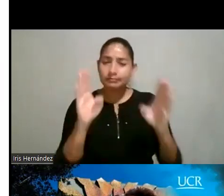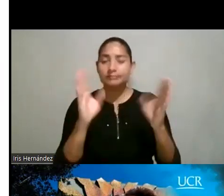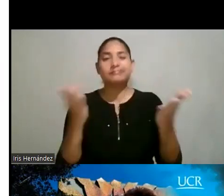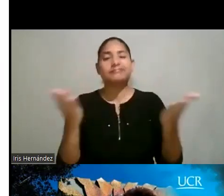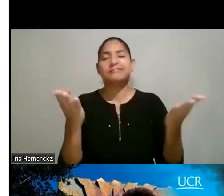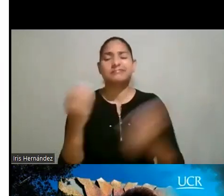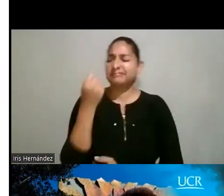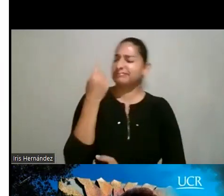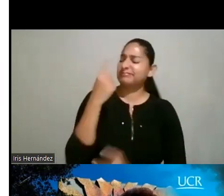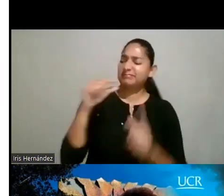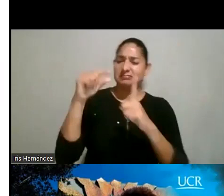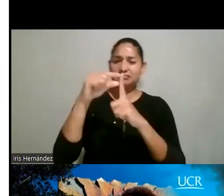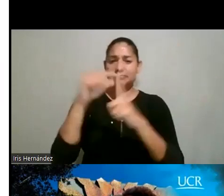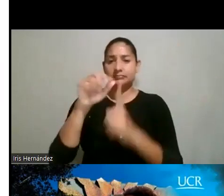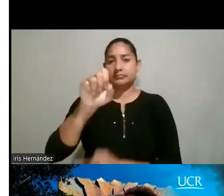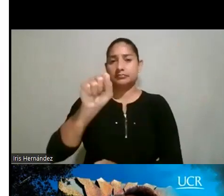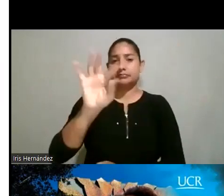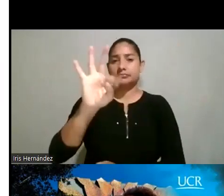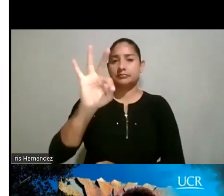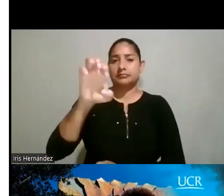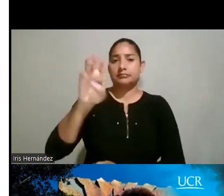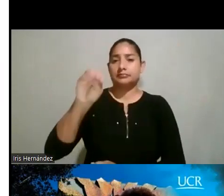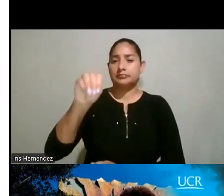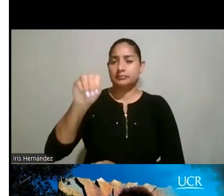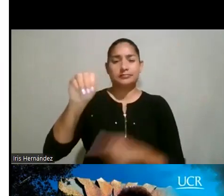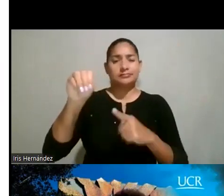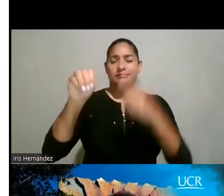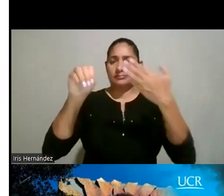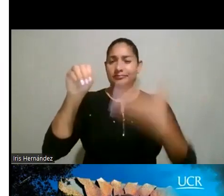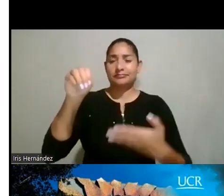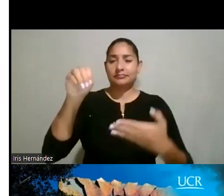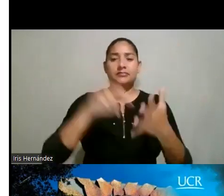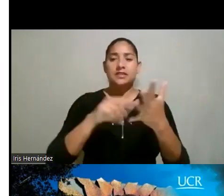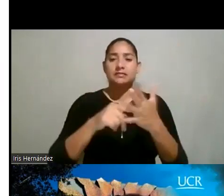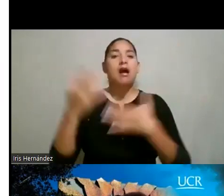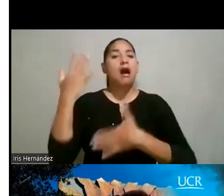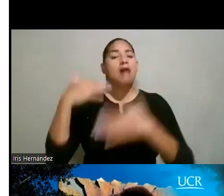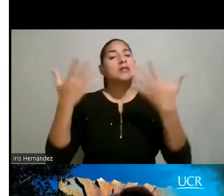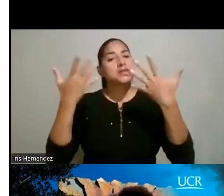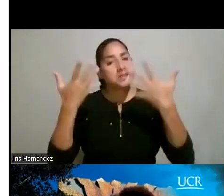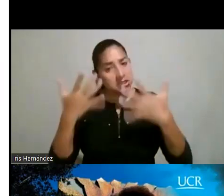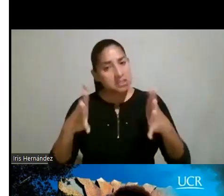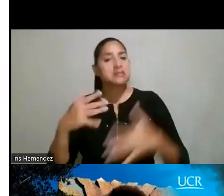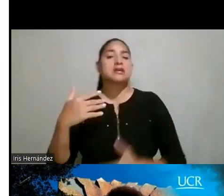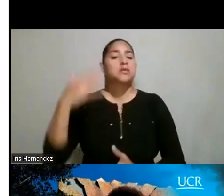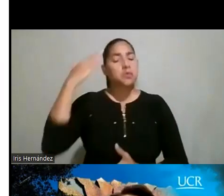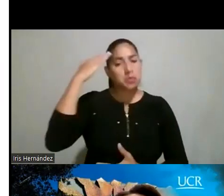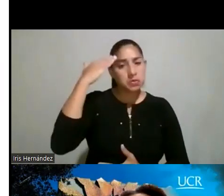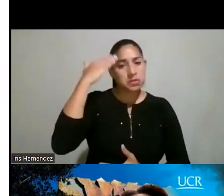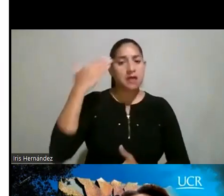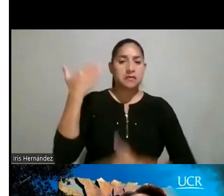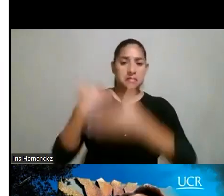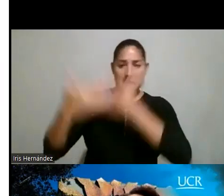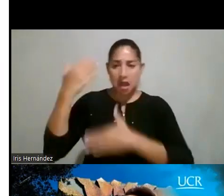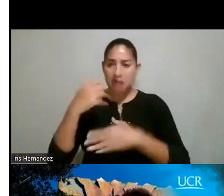¿qué entendemos por STEM? ¿Verdad? Y bueno, quizá lo hayamos escuchado mucho, ¿verdad? Más recientemente,